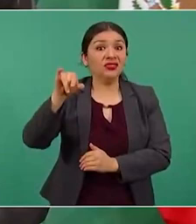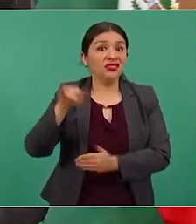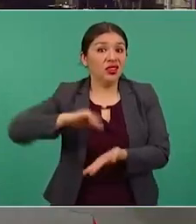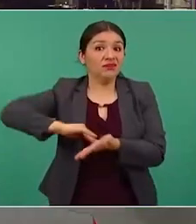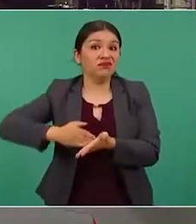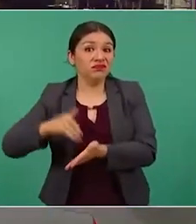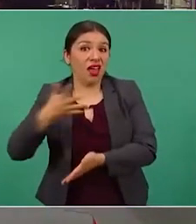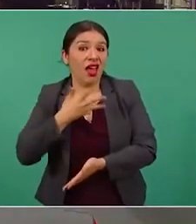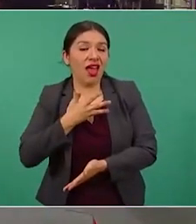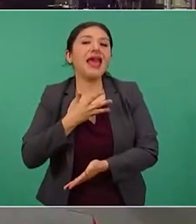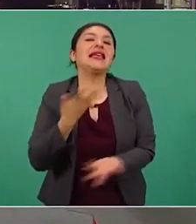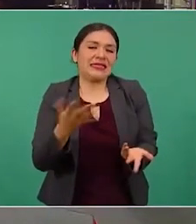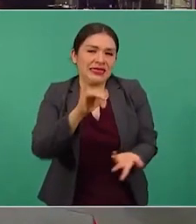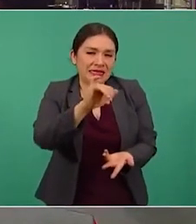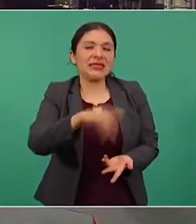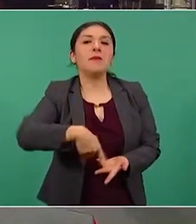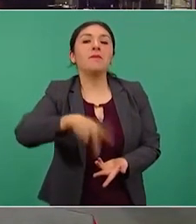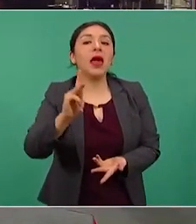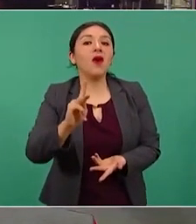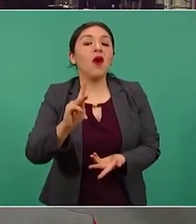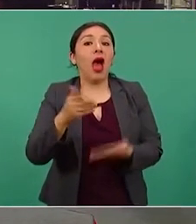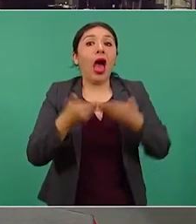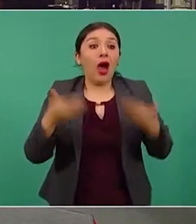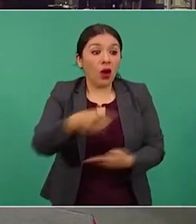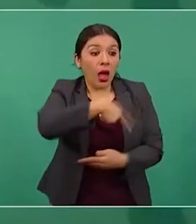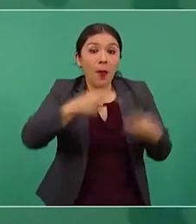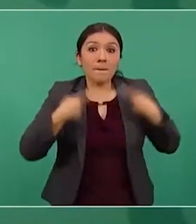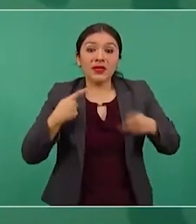presidente. Sí, pero ya no se les cree.